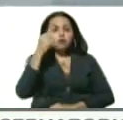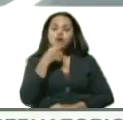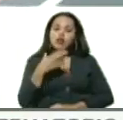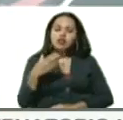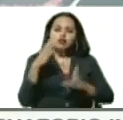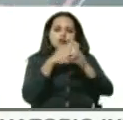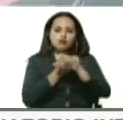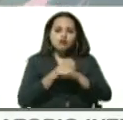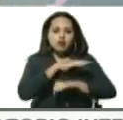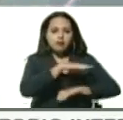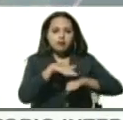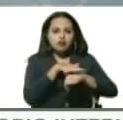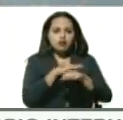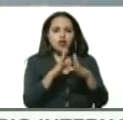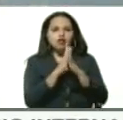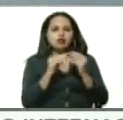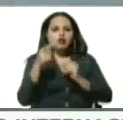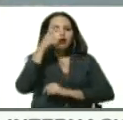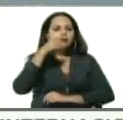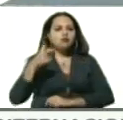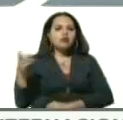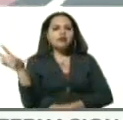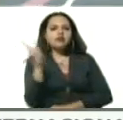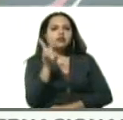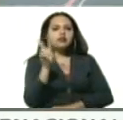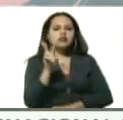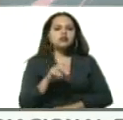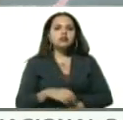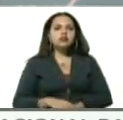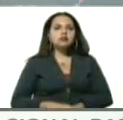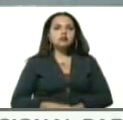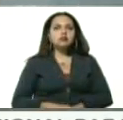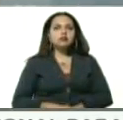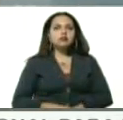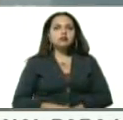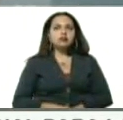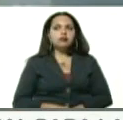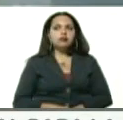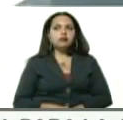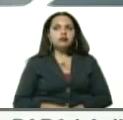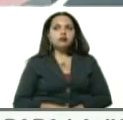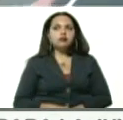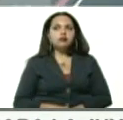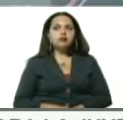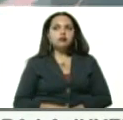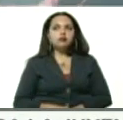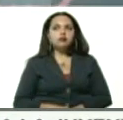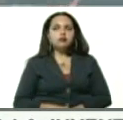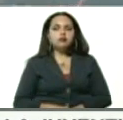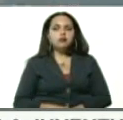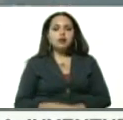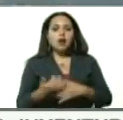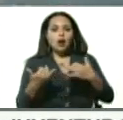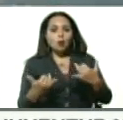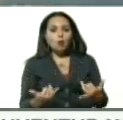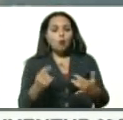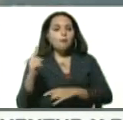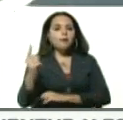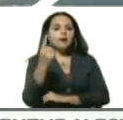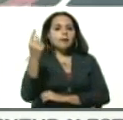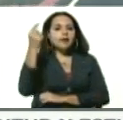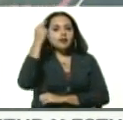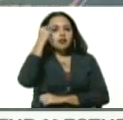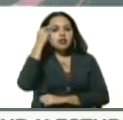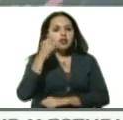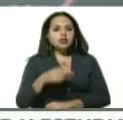perdón, a todo el pueblo de Venezuela en este primer día de